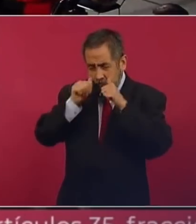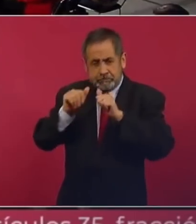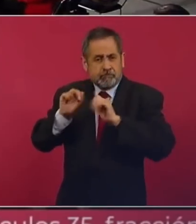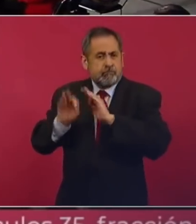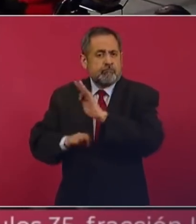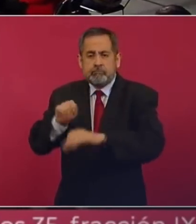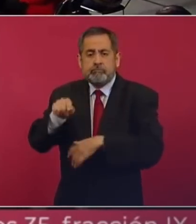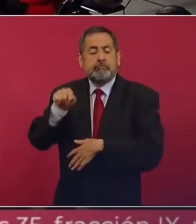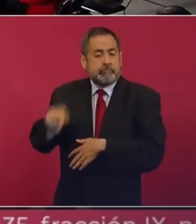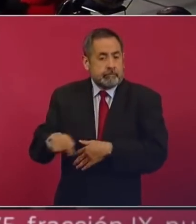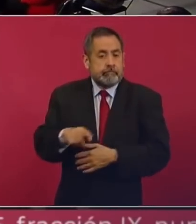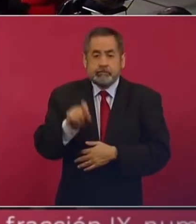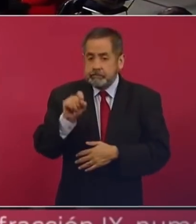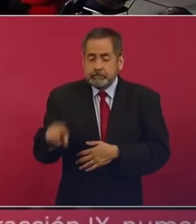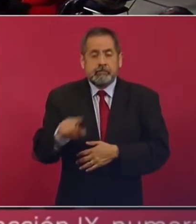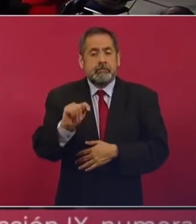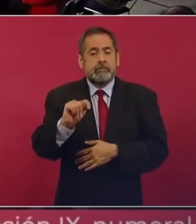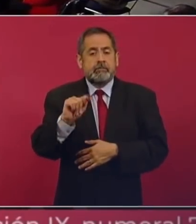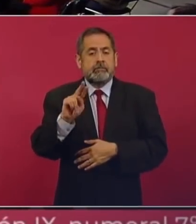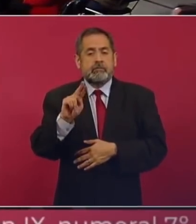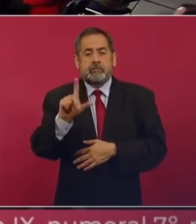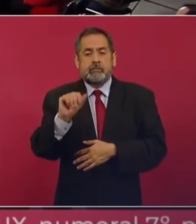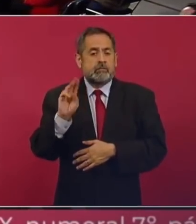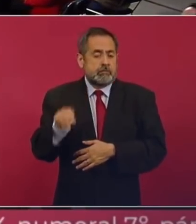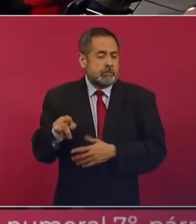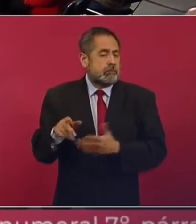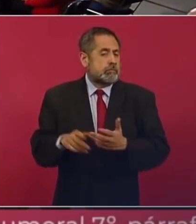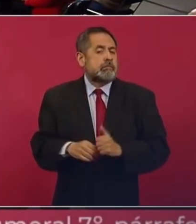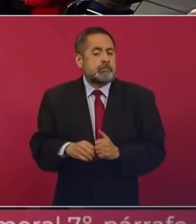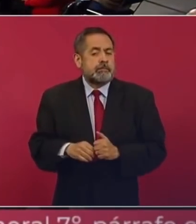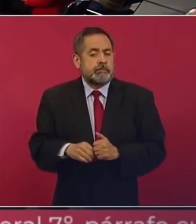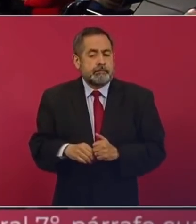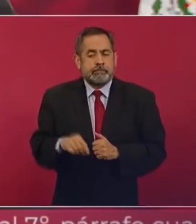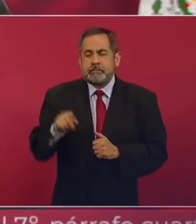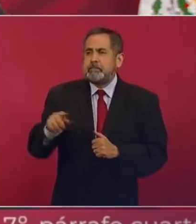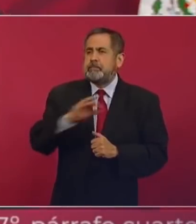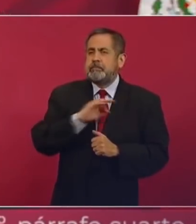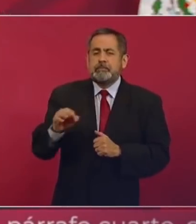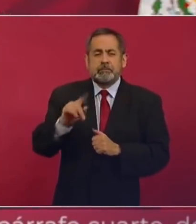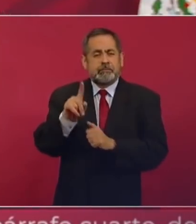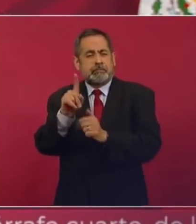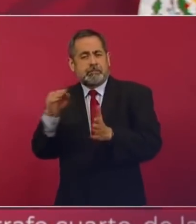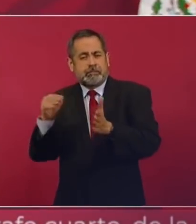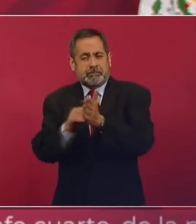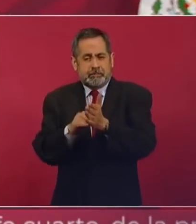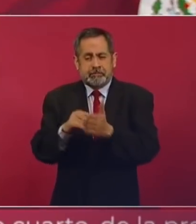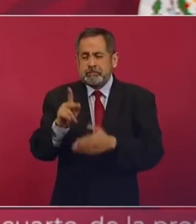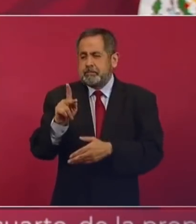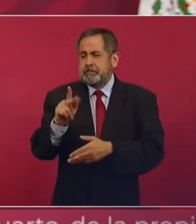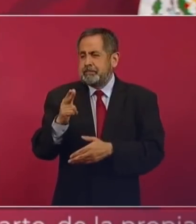Allí en Tulum, un parque de más de mil hectáreas,